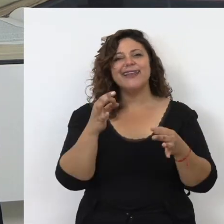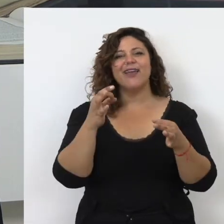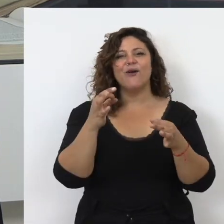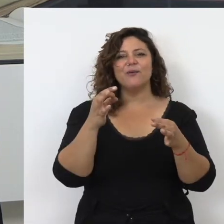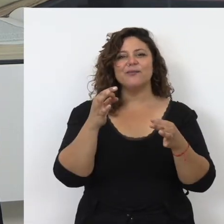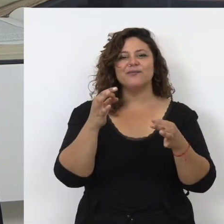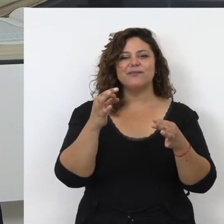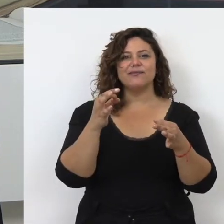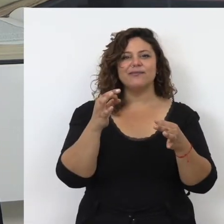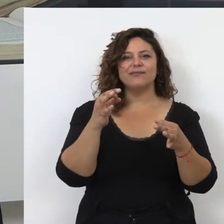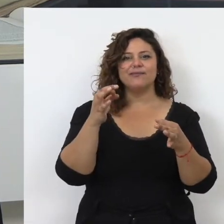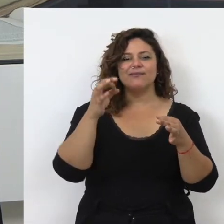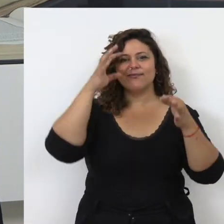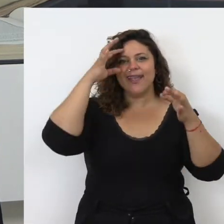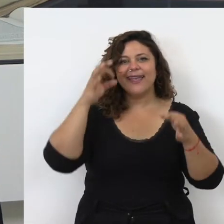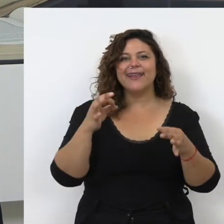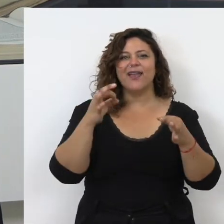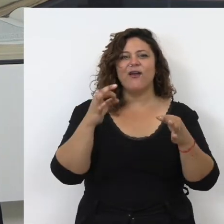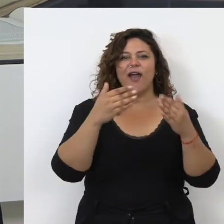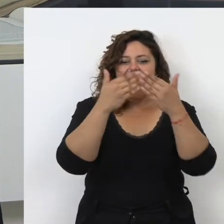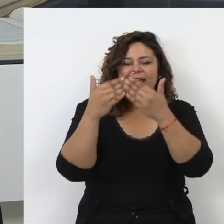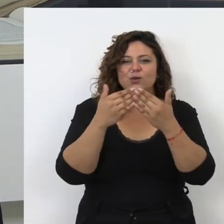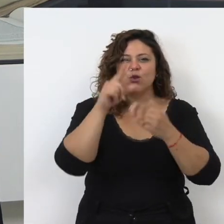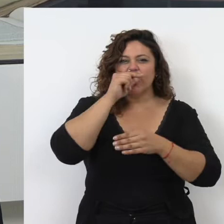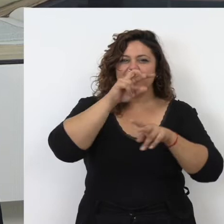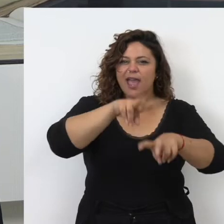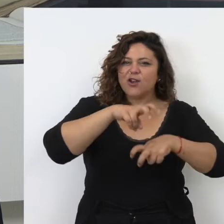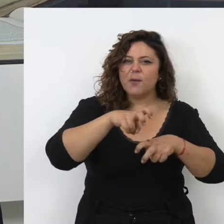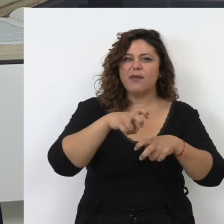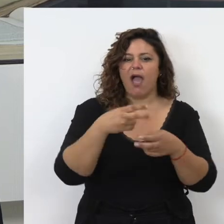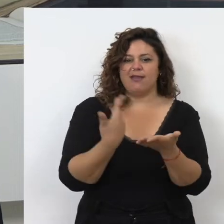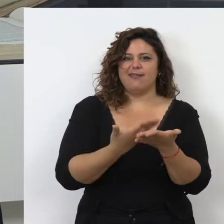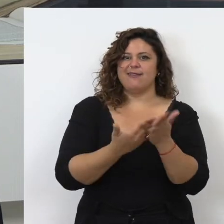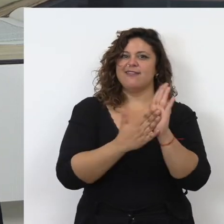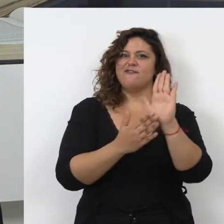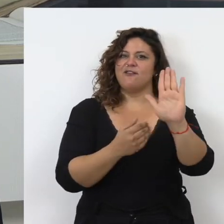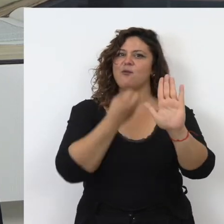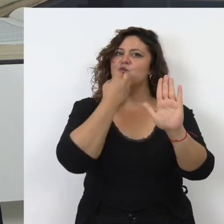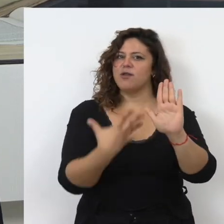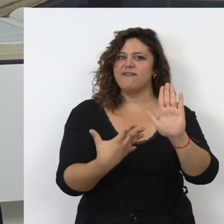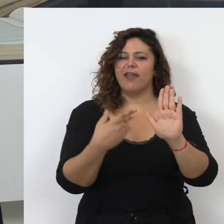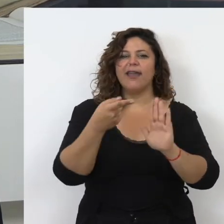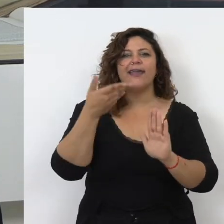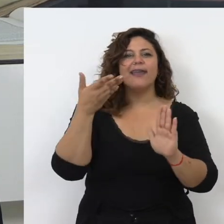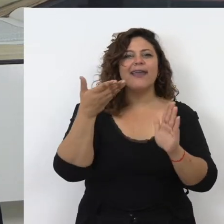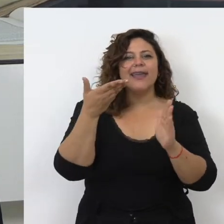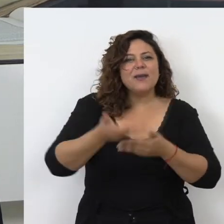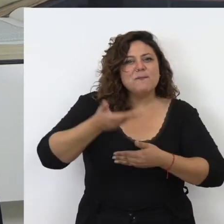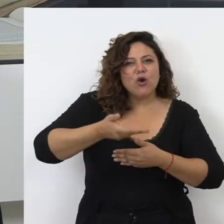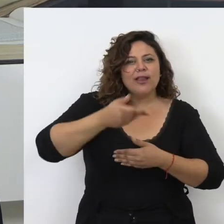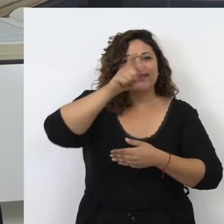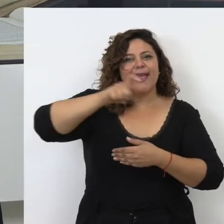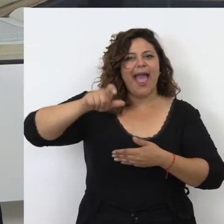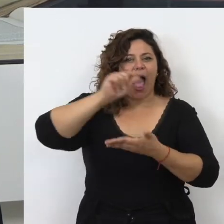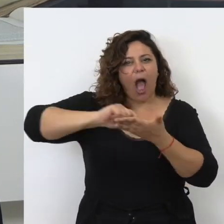a nivel de los estudios agronómicos queda bastante bien reflejado pues la importancia que tuvieron